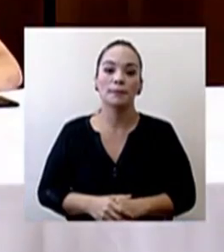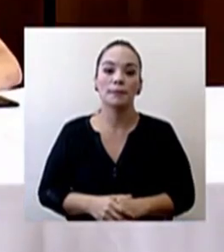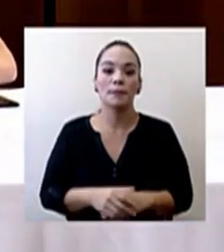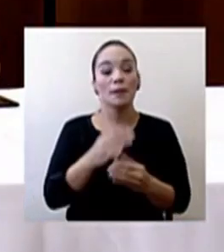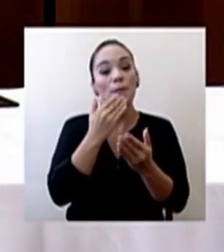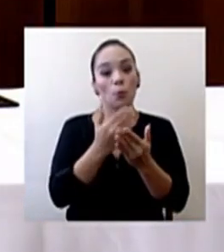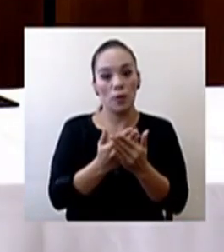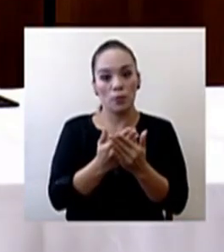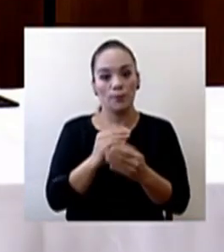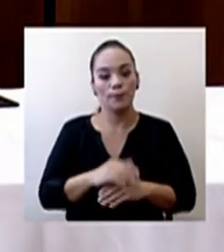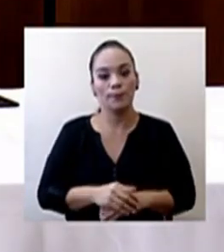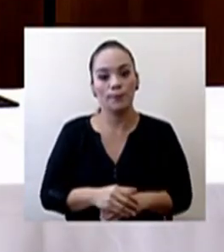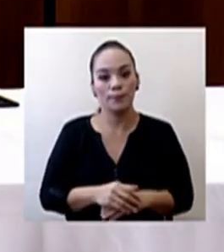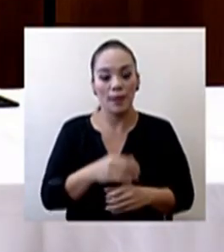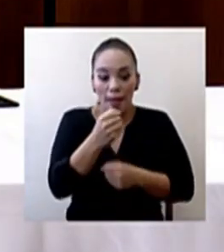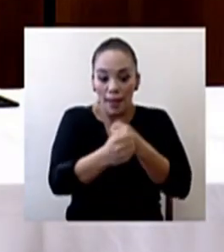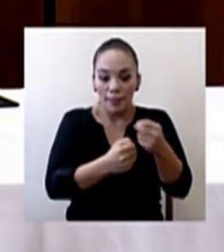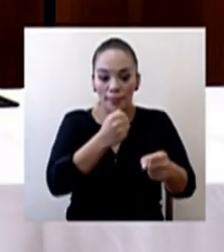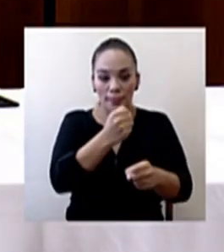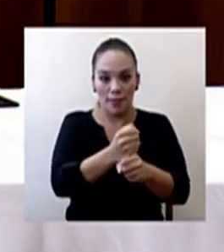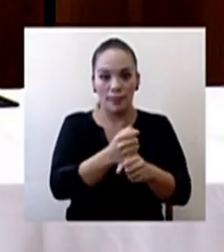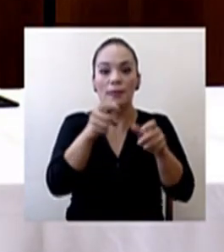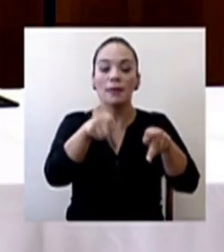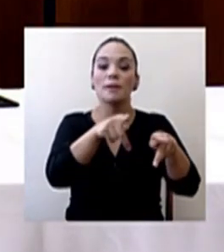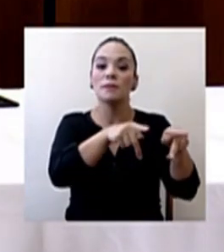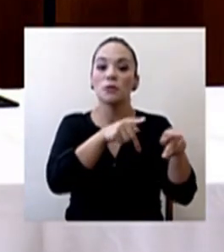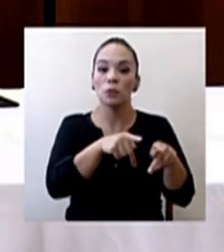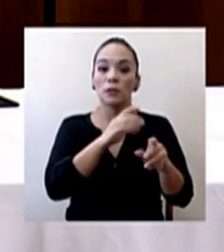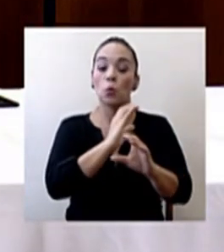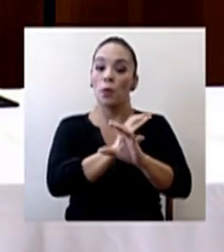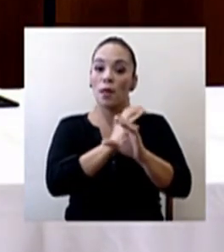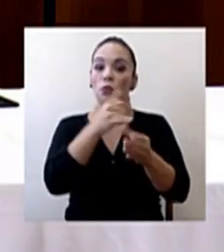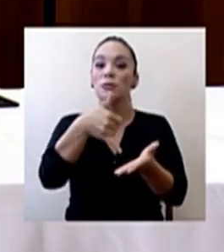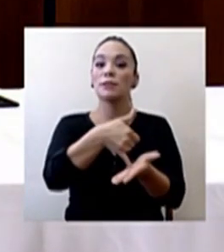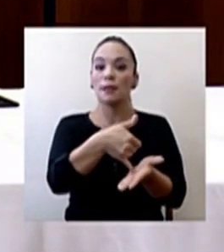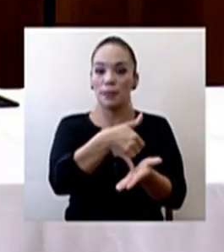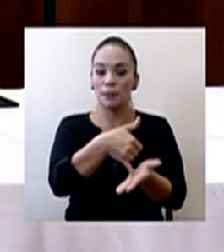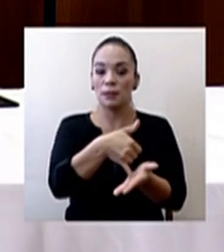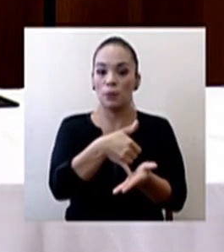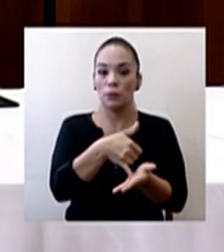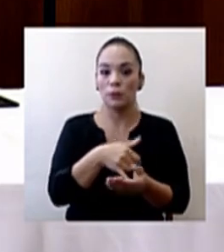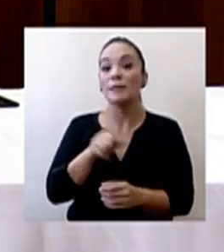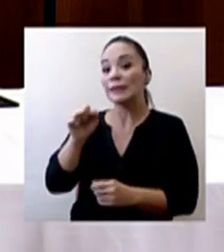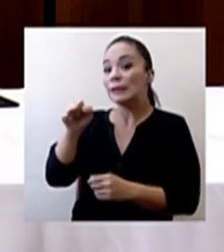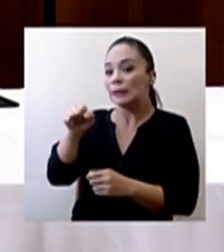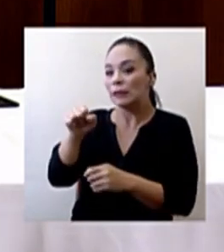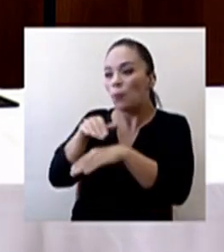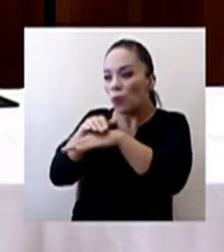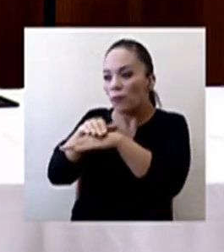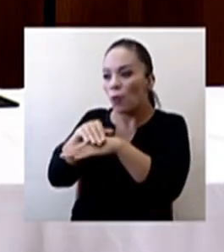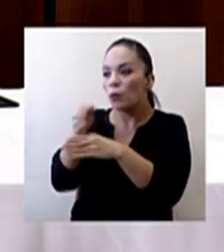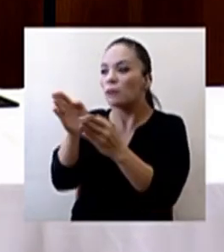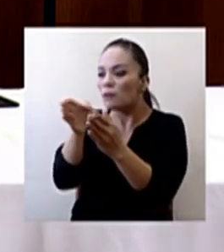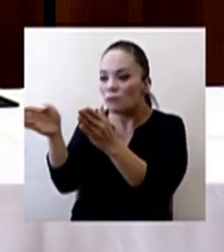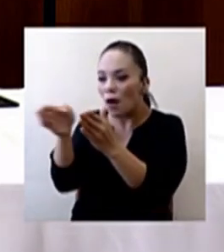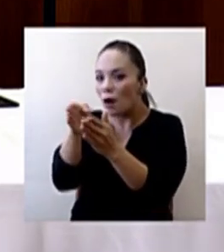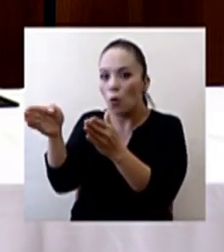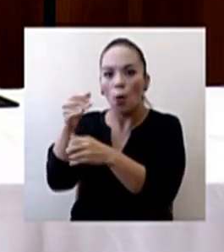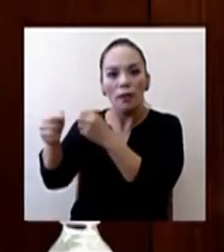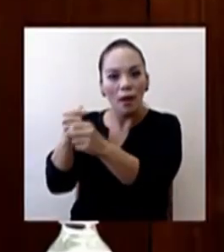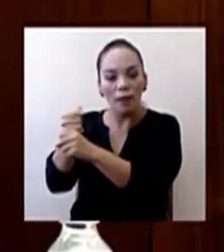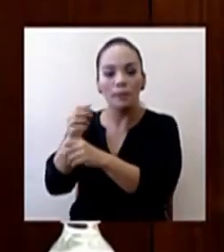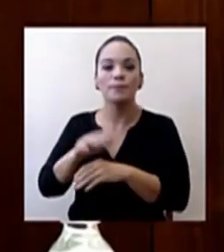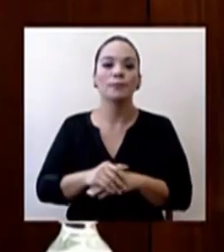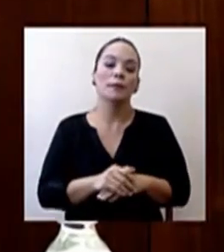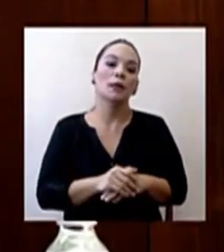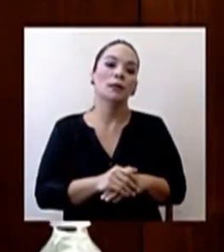Bueno, en cuanto a la edad de los que están en cuidados intensivos. Exactamente, doctor Macaya, ¿el rango más o menos en qué se ubica? Sí, que son